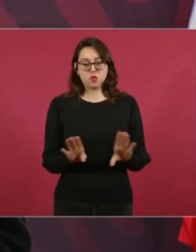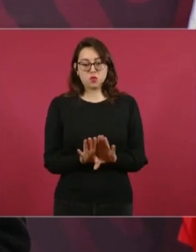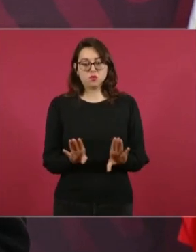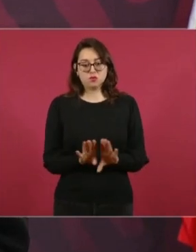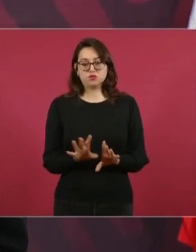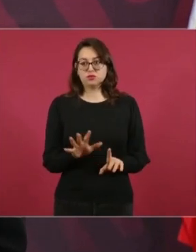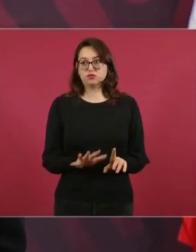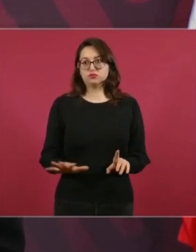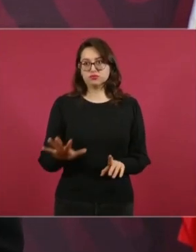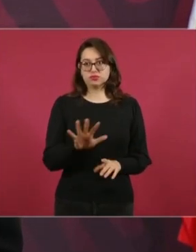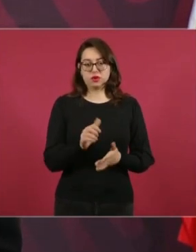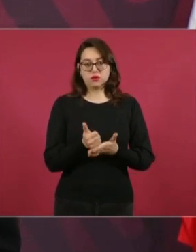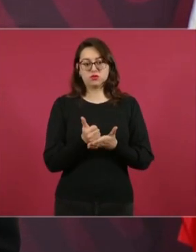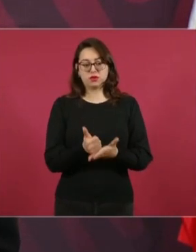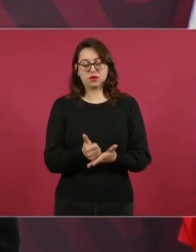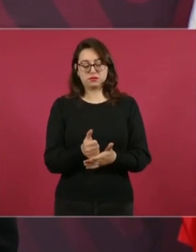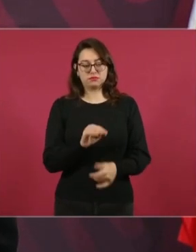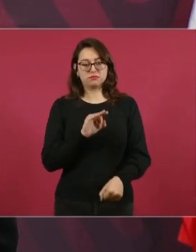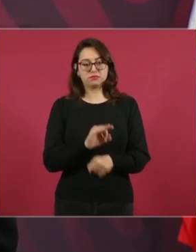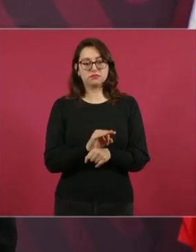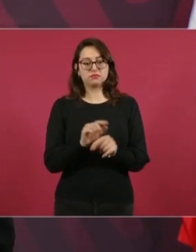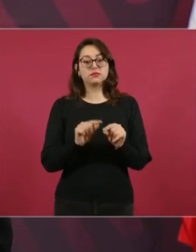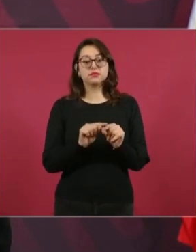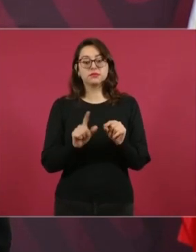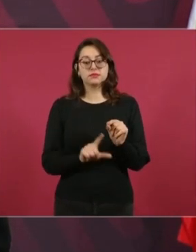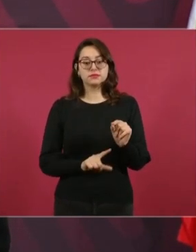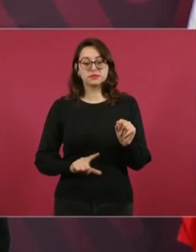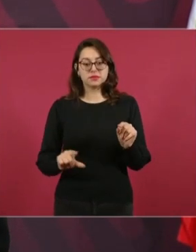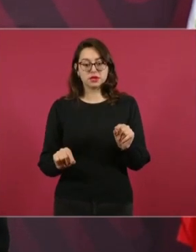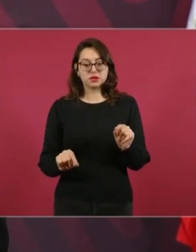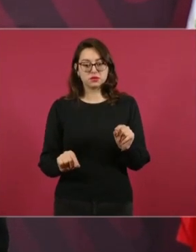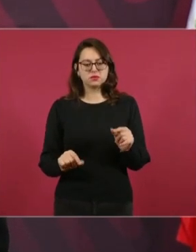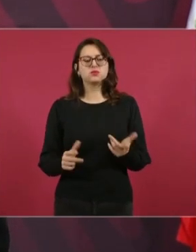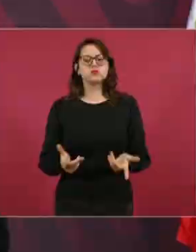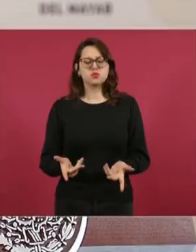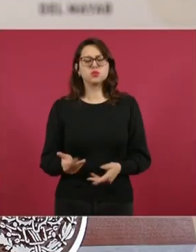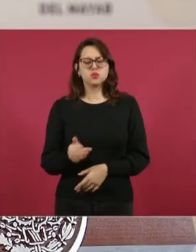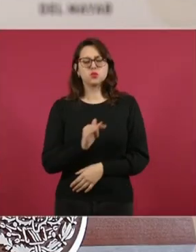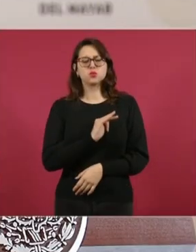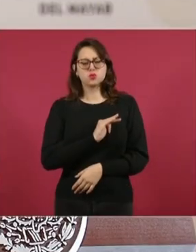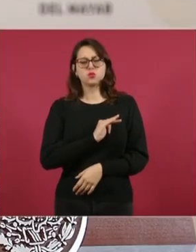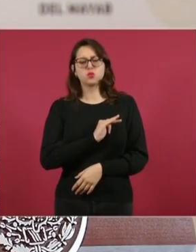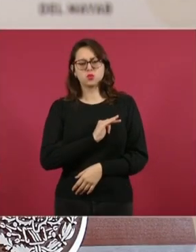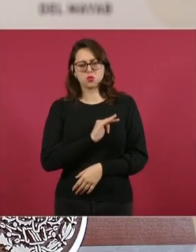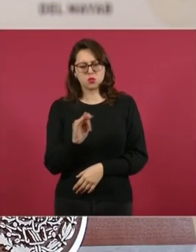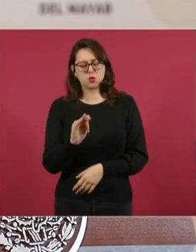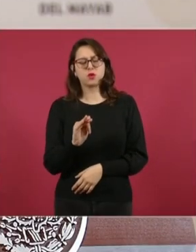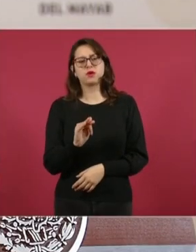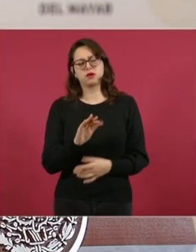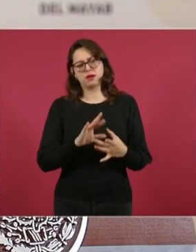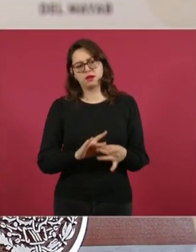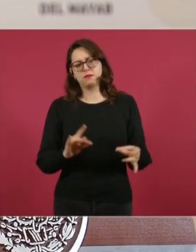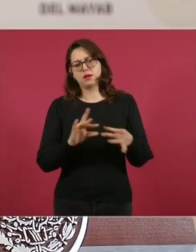del país. Entonces, es muy probable que hablen de los aeropuertos.